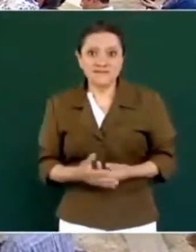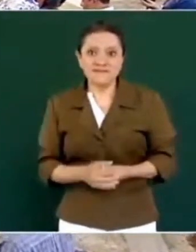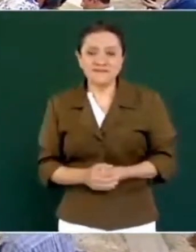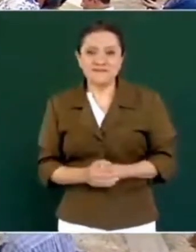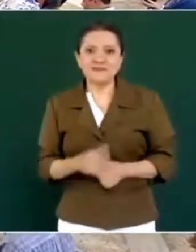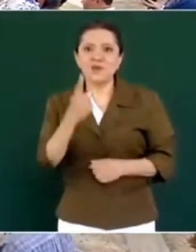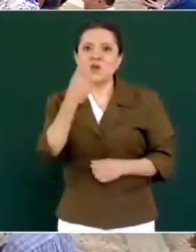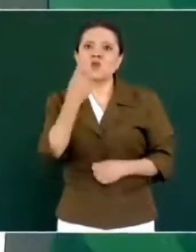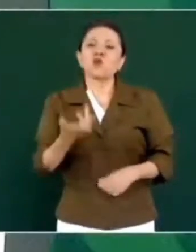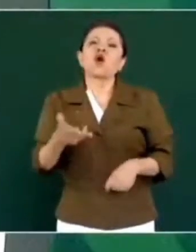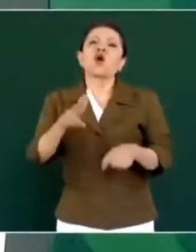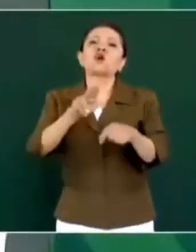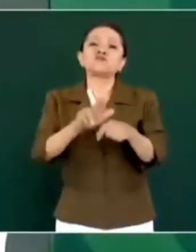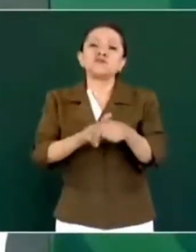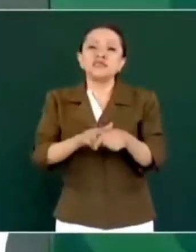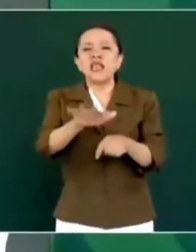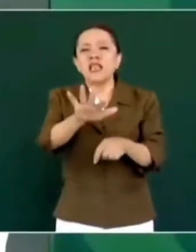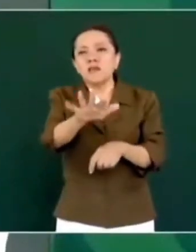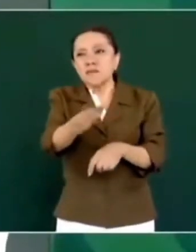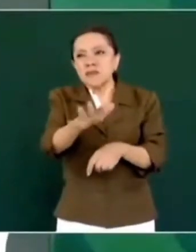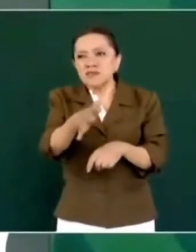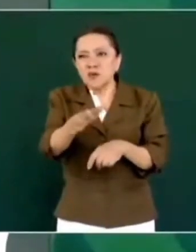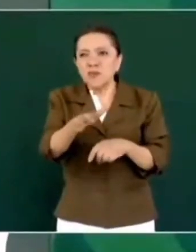Un hospital de alrededor.